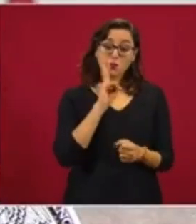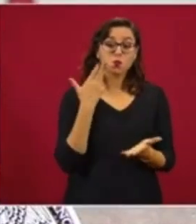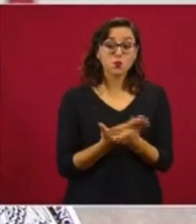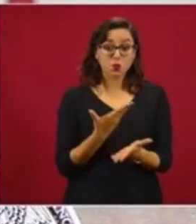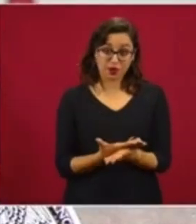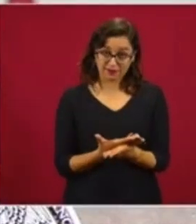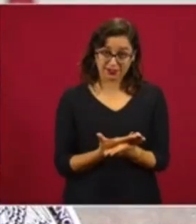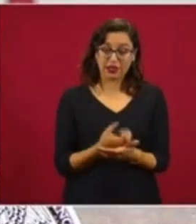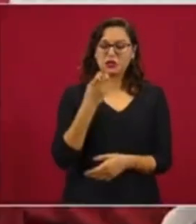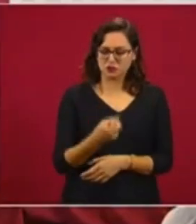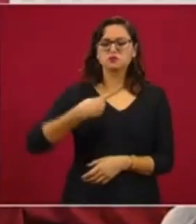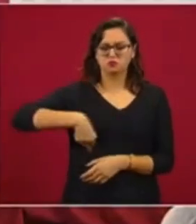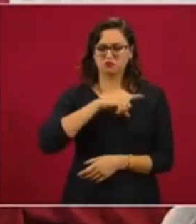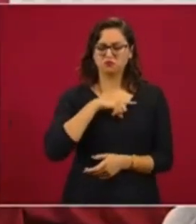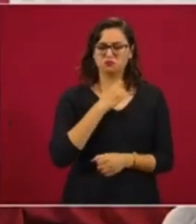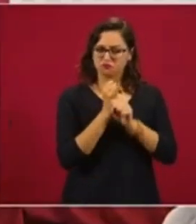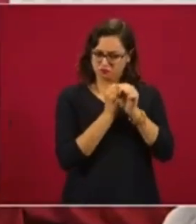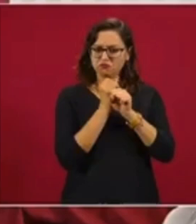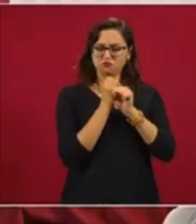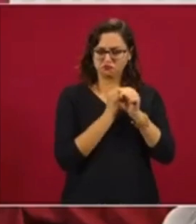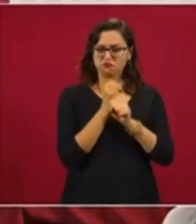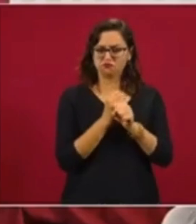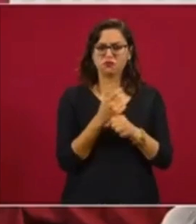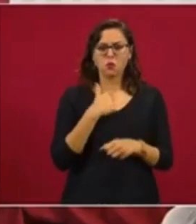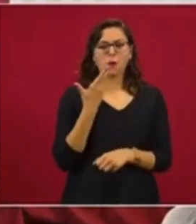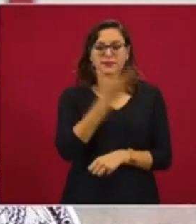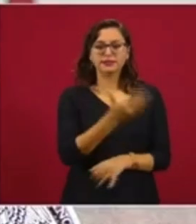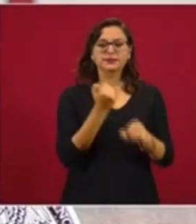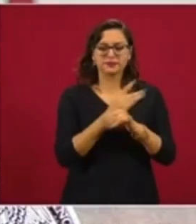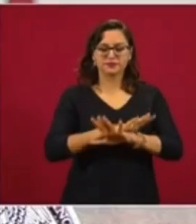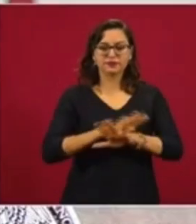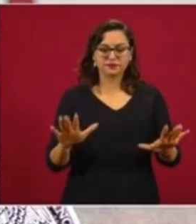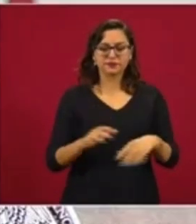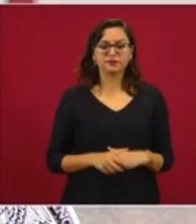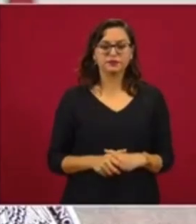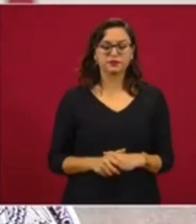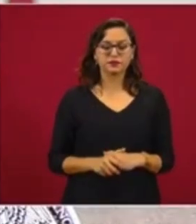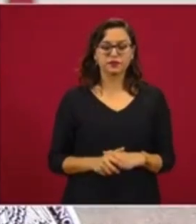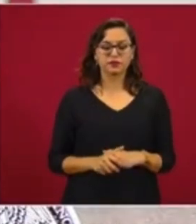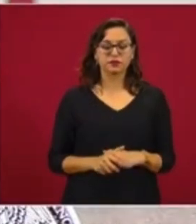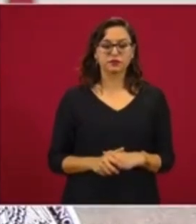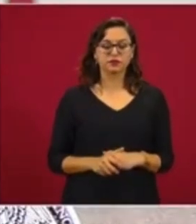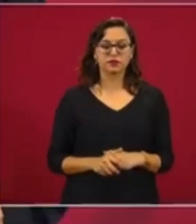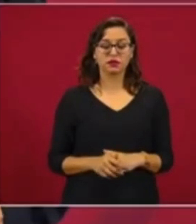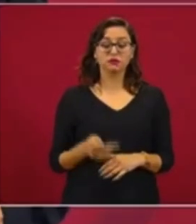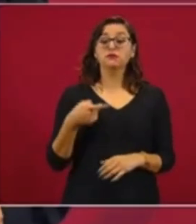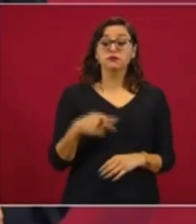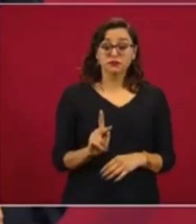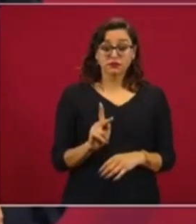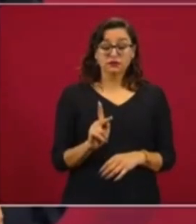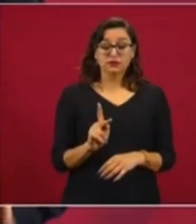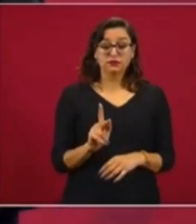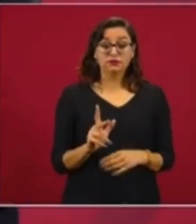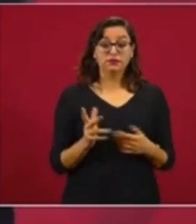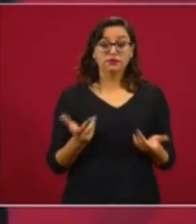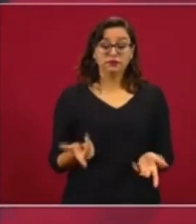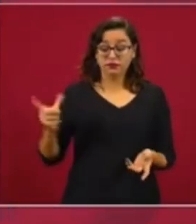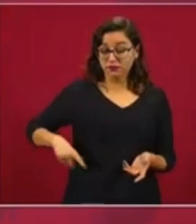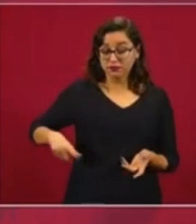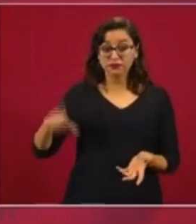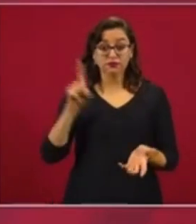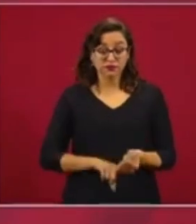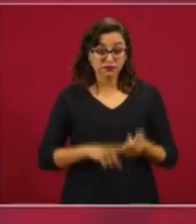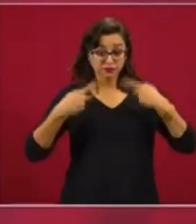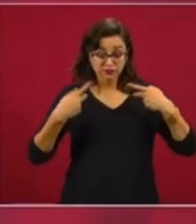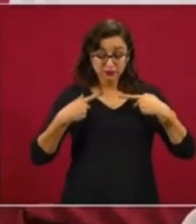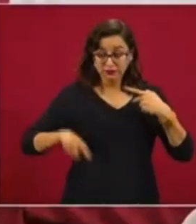ofrecemos eso. Voy a pedir información, pero no queremos tener malos